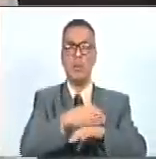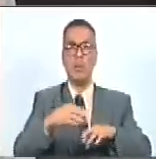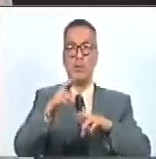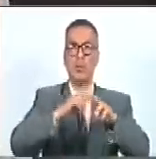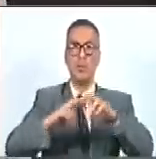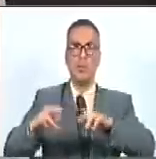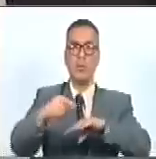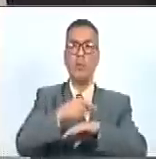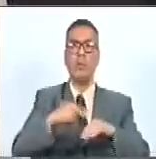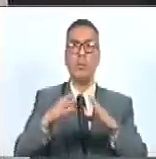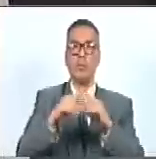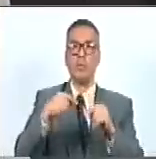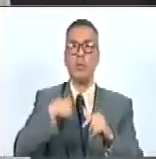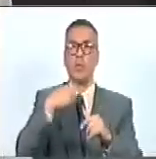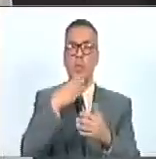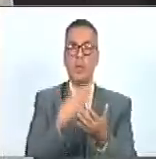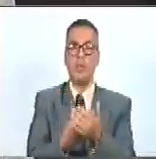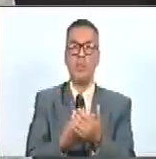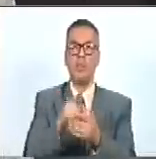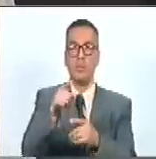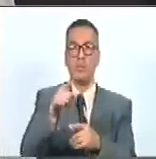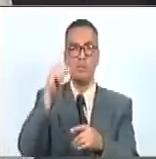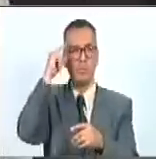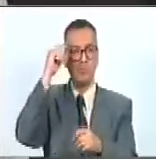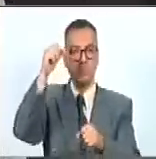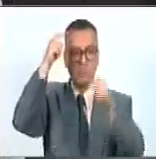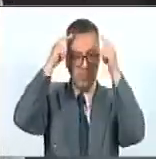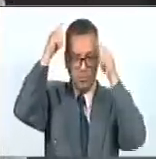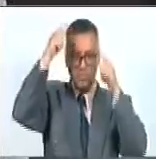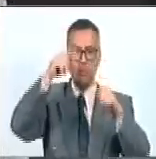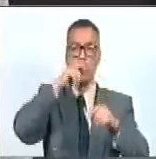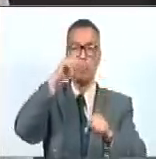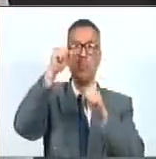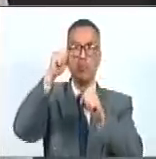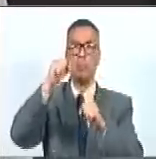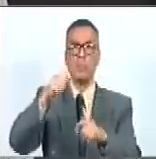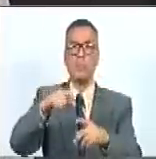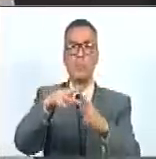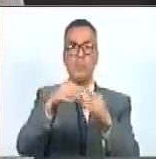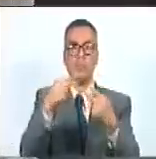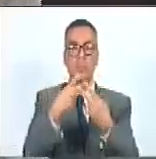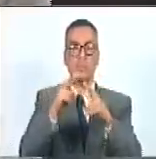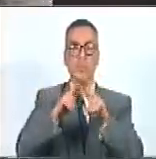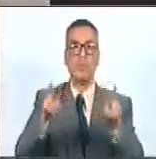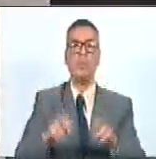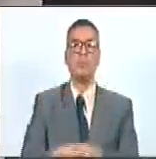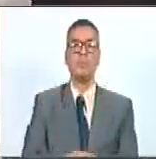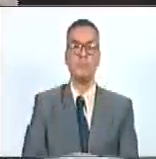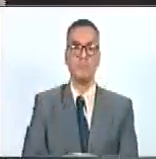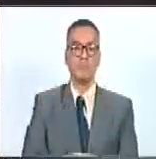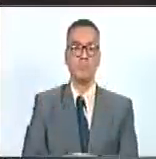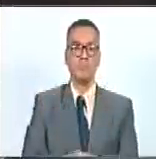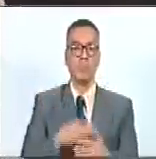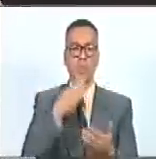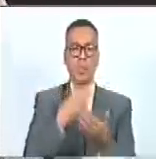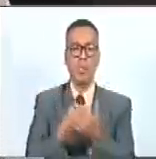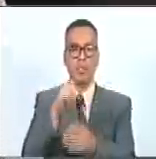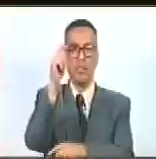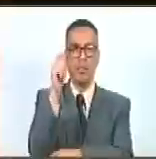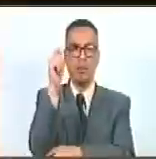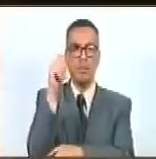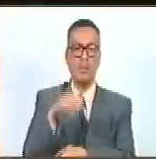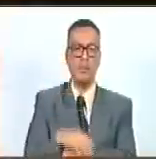de la República. Es todo. Muchísimas gracias. Viva Chávez, viva Maduro y viva la diplomacia de paz. Gracias, diputado.